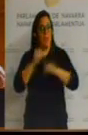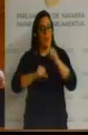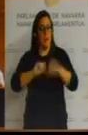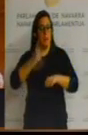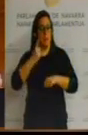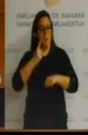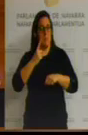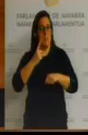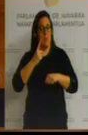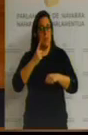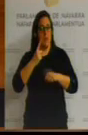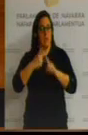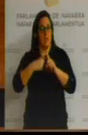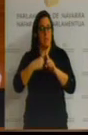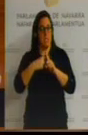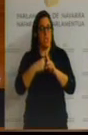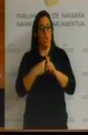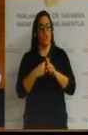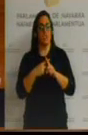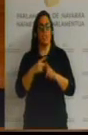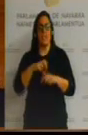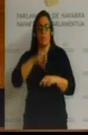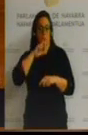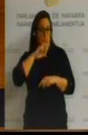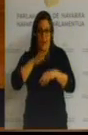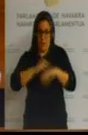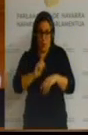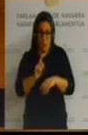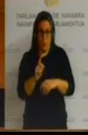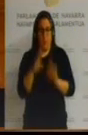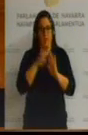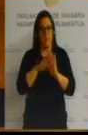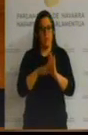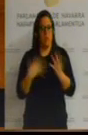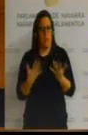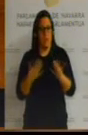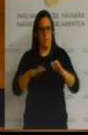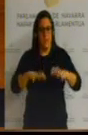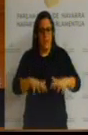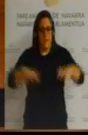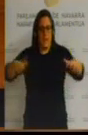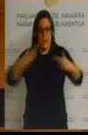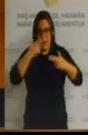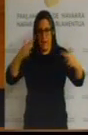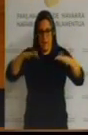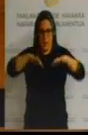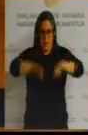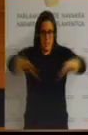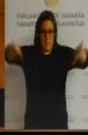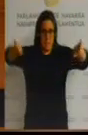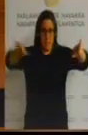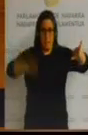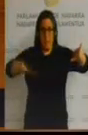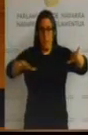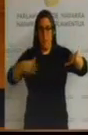reformas incluidas de Tudela no cumple serían gradas en los dos laterales, zonas de aseo para cada una